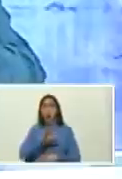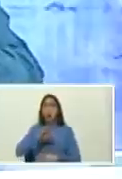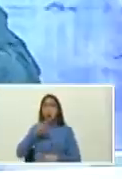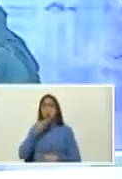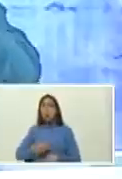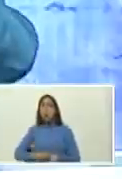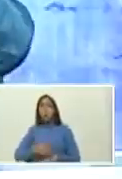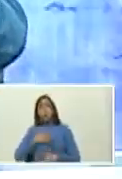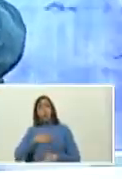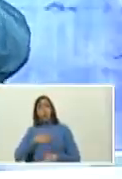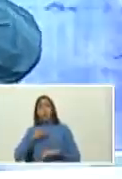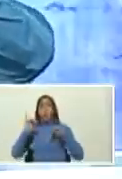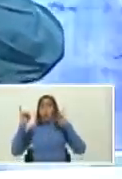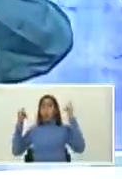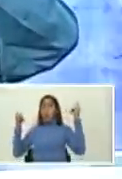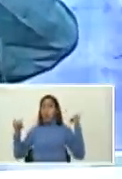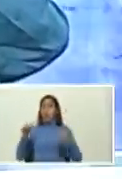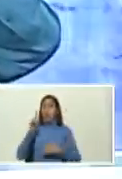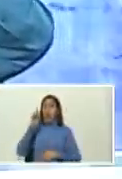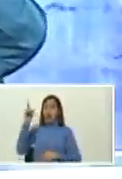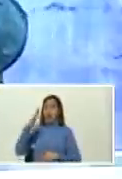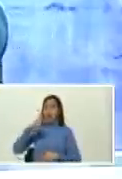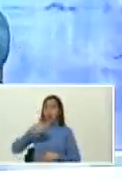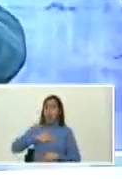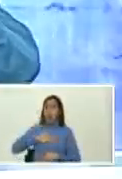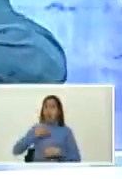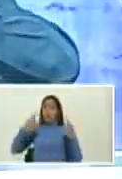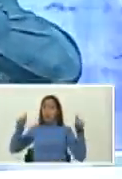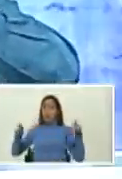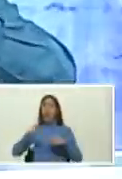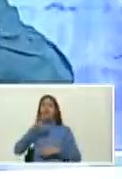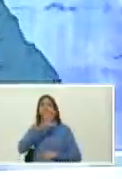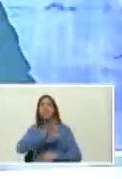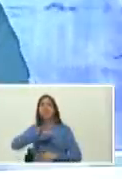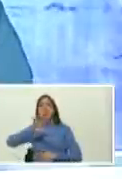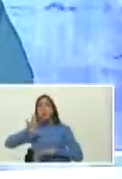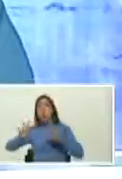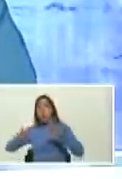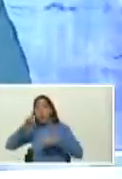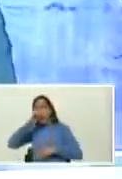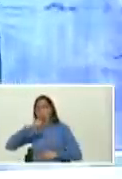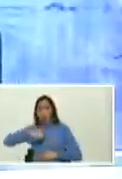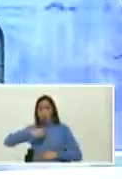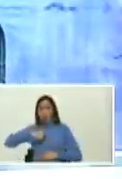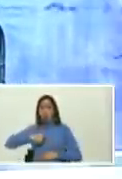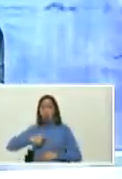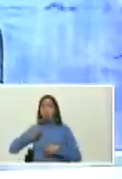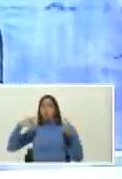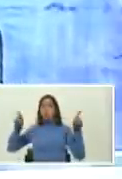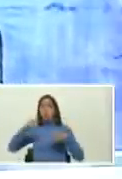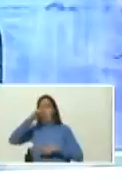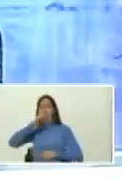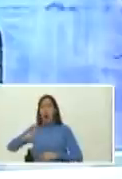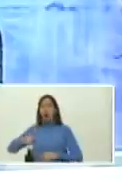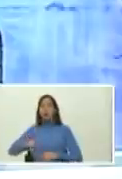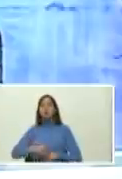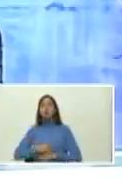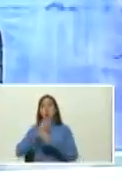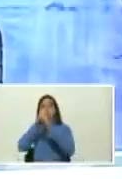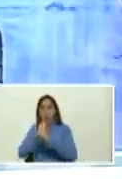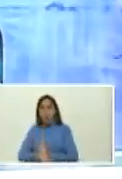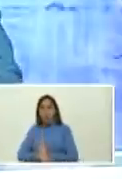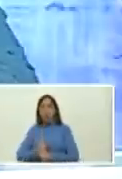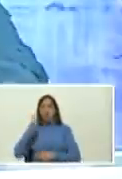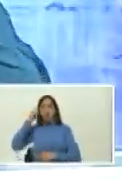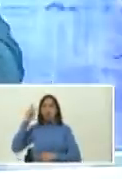que voy a celebrar en Cali mis 59 años encabezando y llevando la bandera